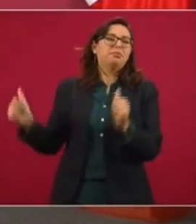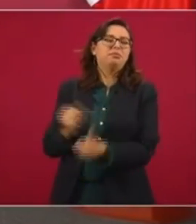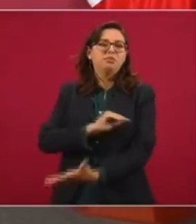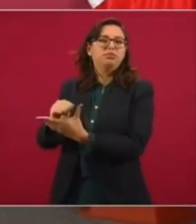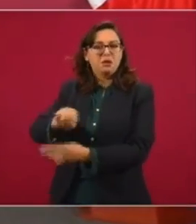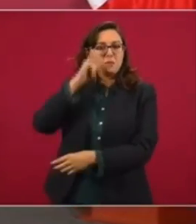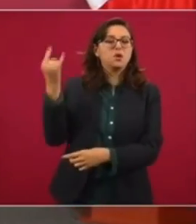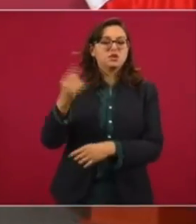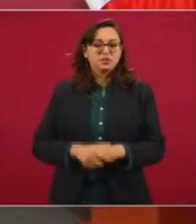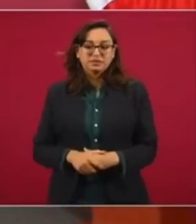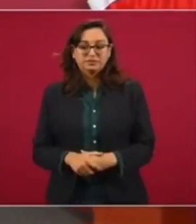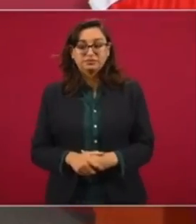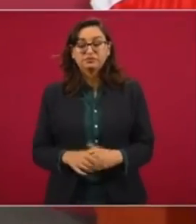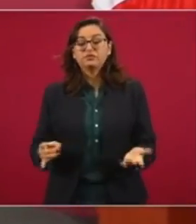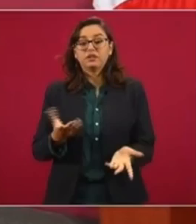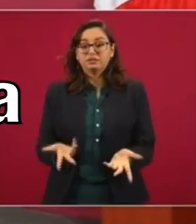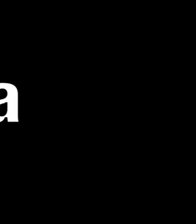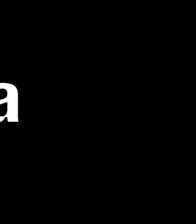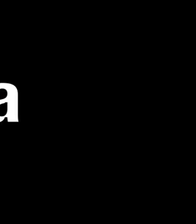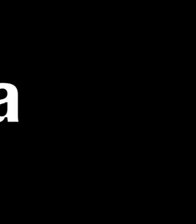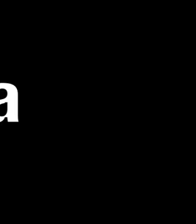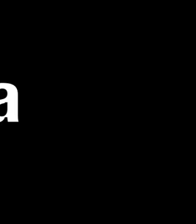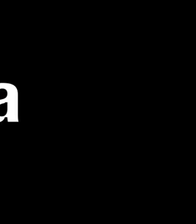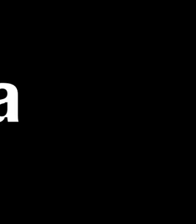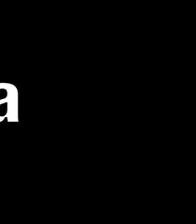he dicho, es la llamada democracia sin adjetivo.